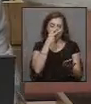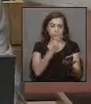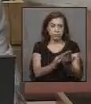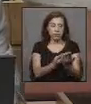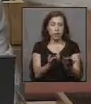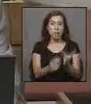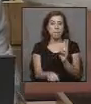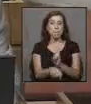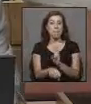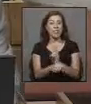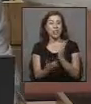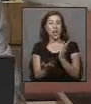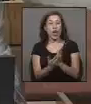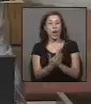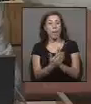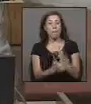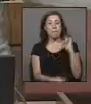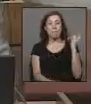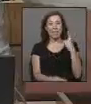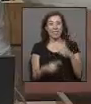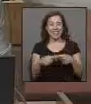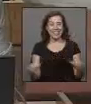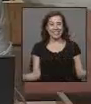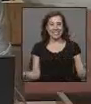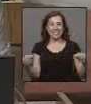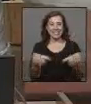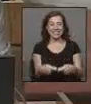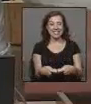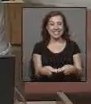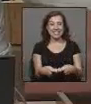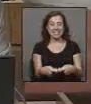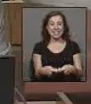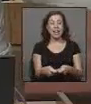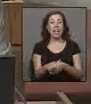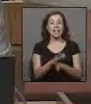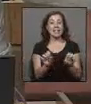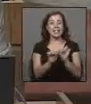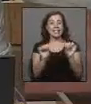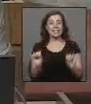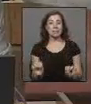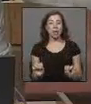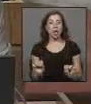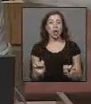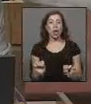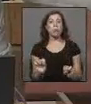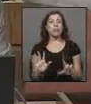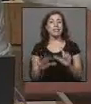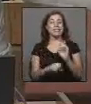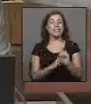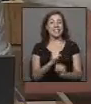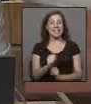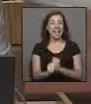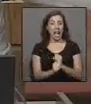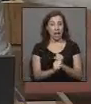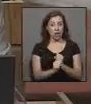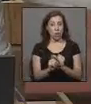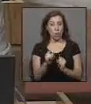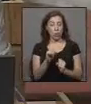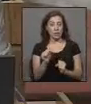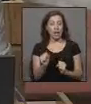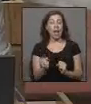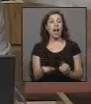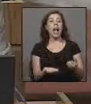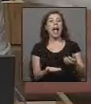encuentra con que los profesores de colegios particulares subvencionados entran al sistema en cuotas durante 7 años. La